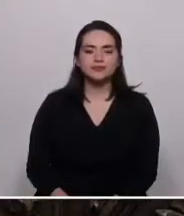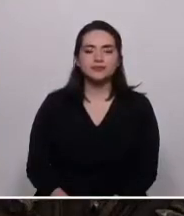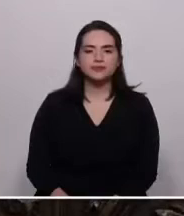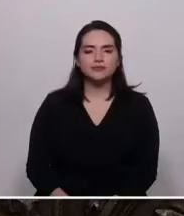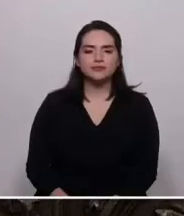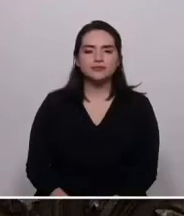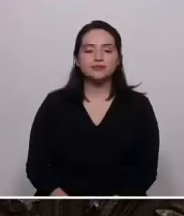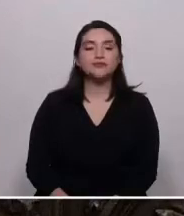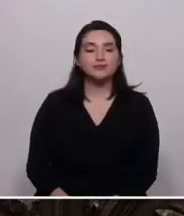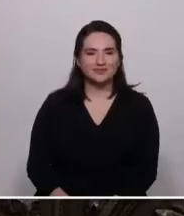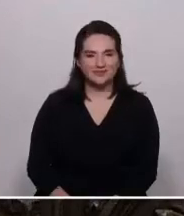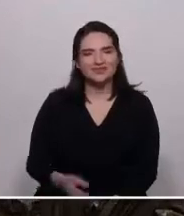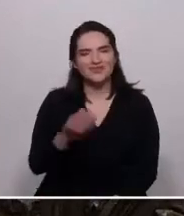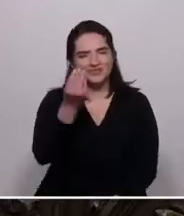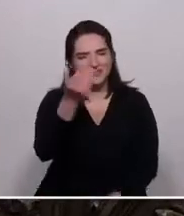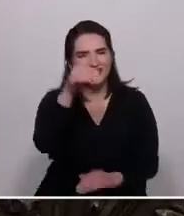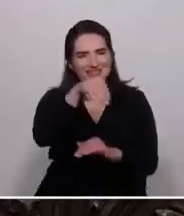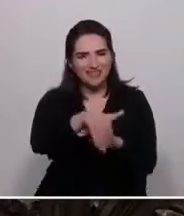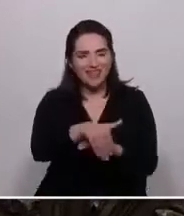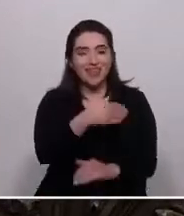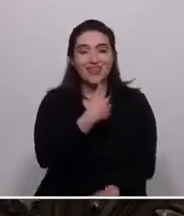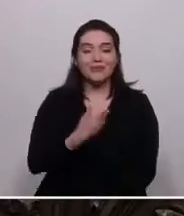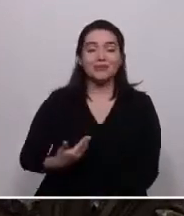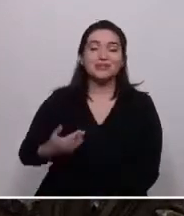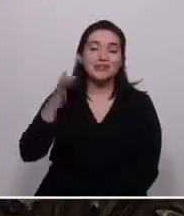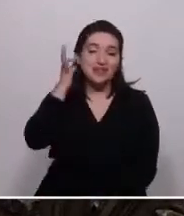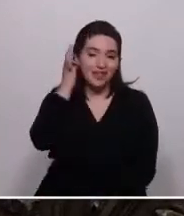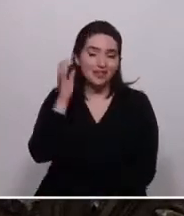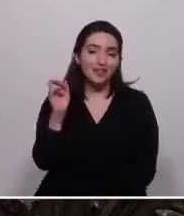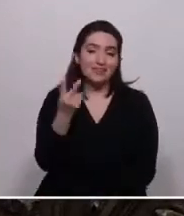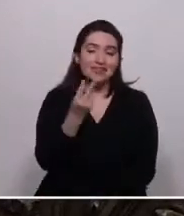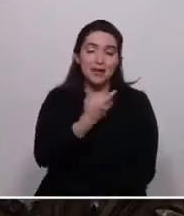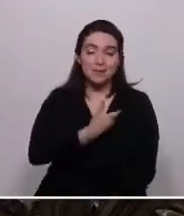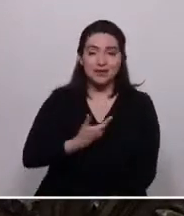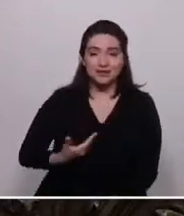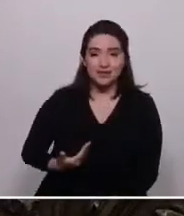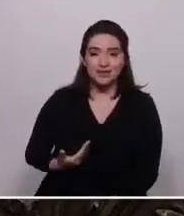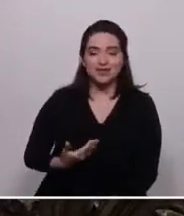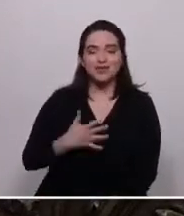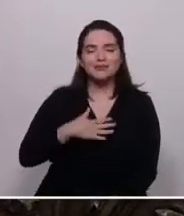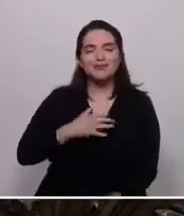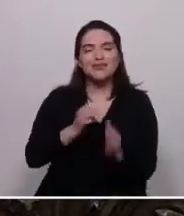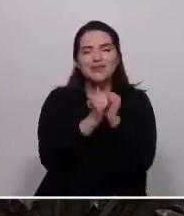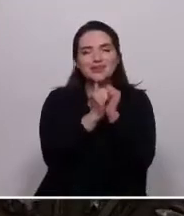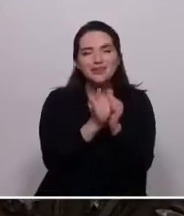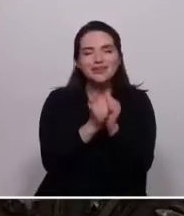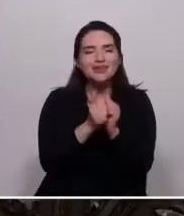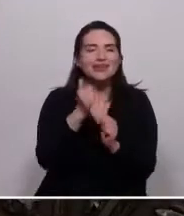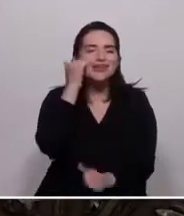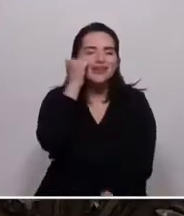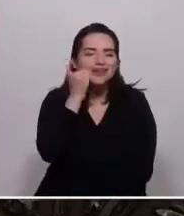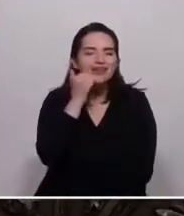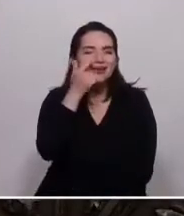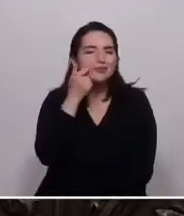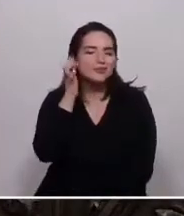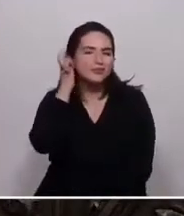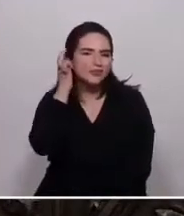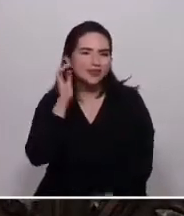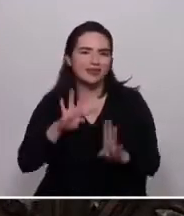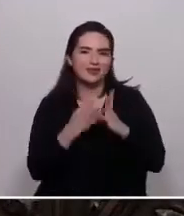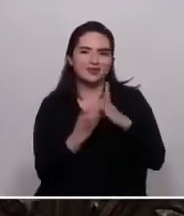Muy buenas tardes, Presidenta, Vicepresidente, y a mis queridas y queridos convencionales presentes.